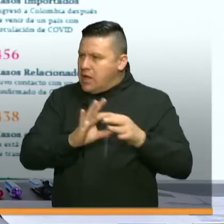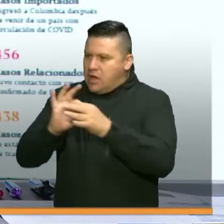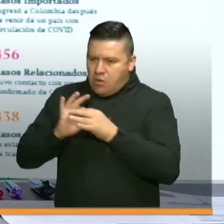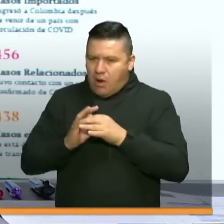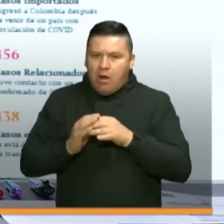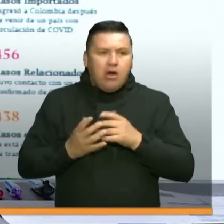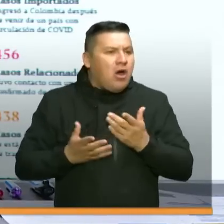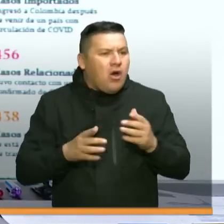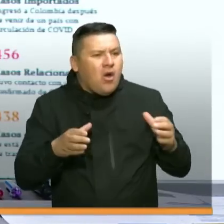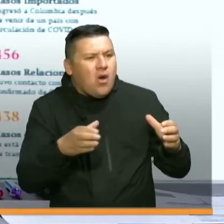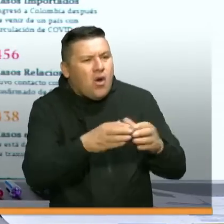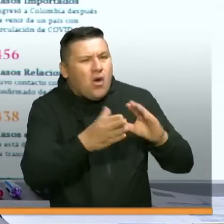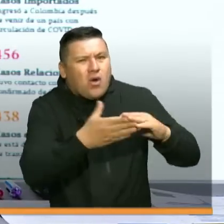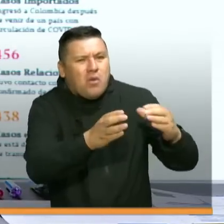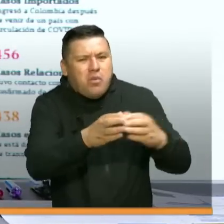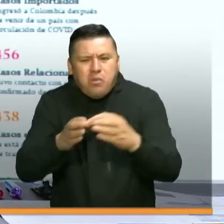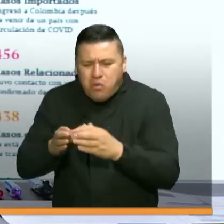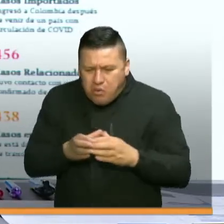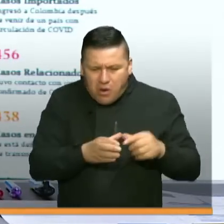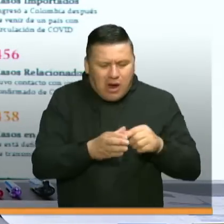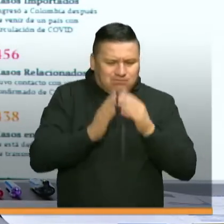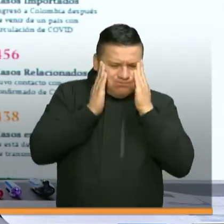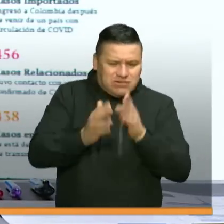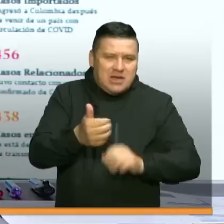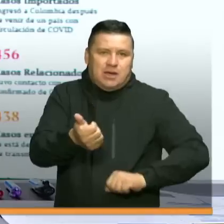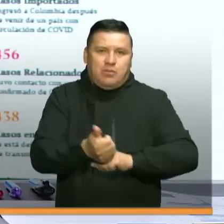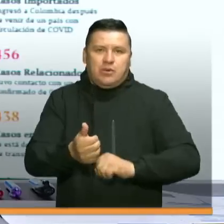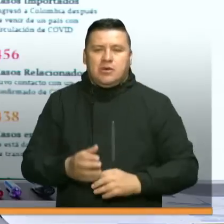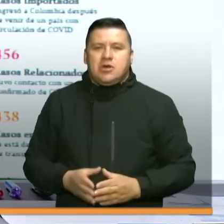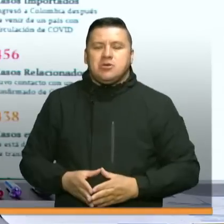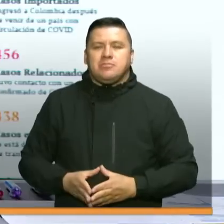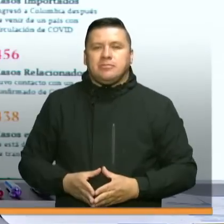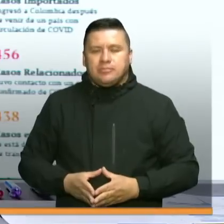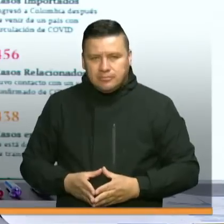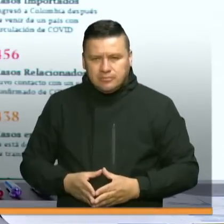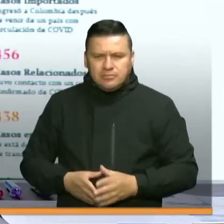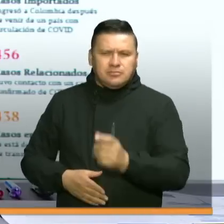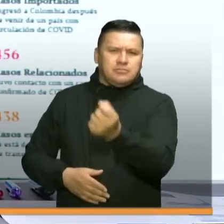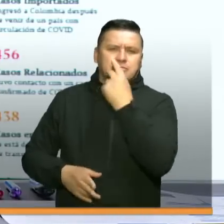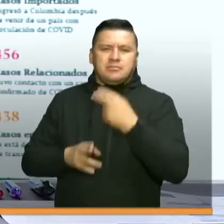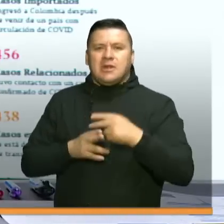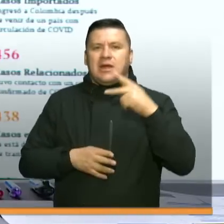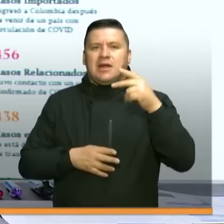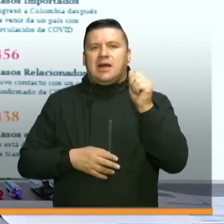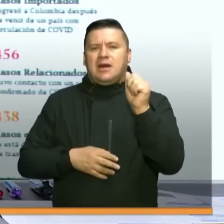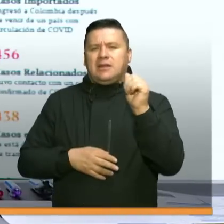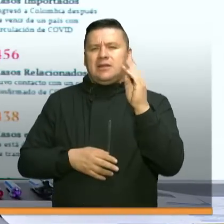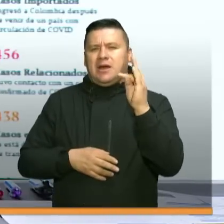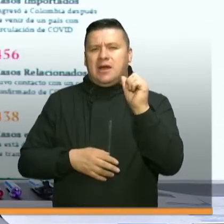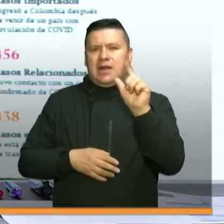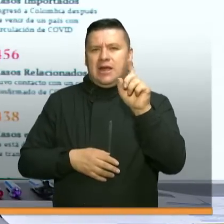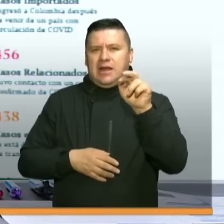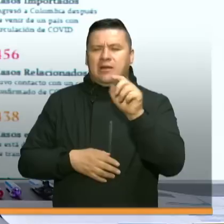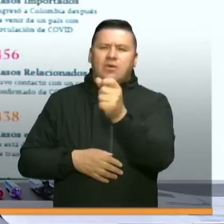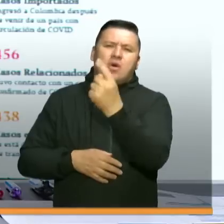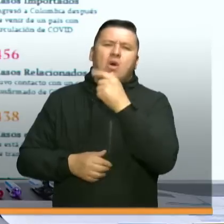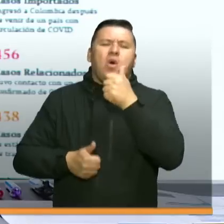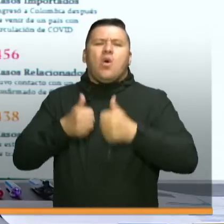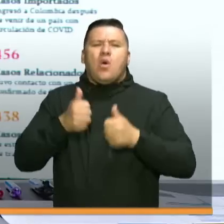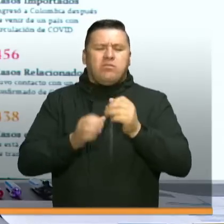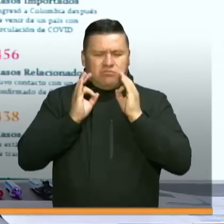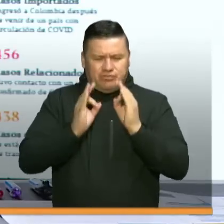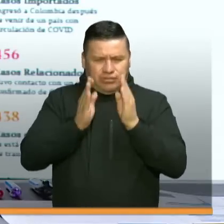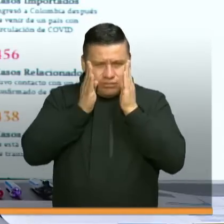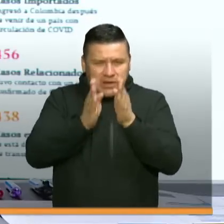esas minorías y a esas comunidades que necesitan nuestro apoyo. Me pregunta Catalina Reatiga, ¿cuáles son los canales